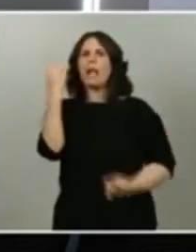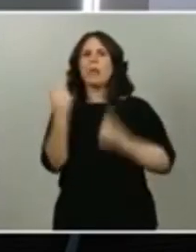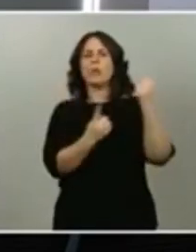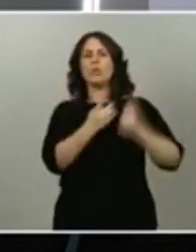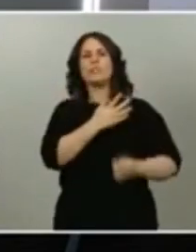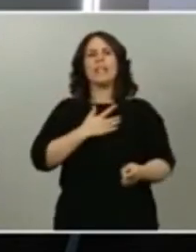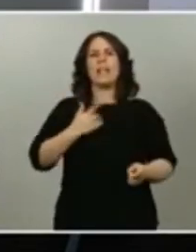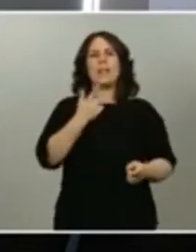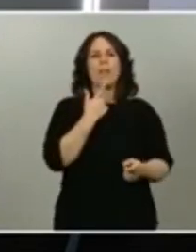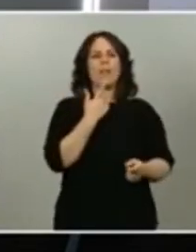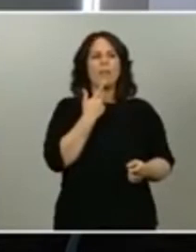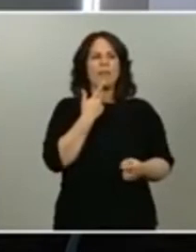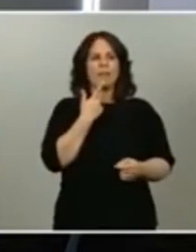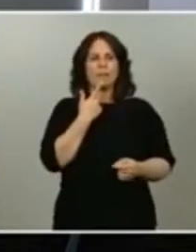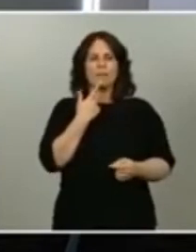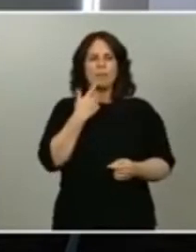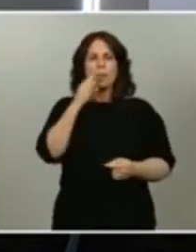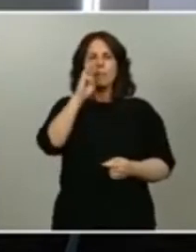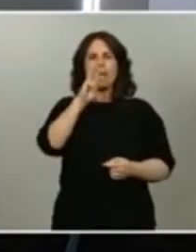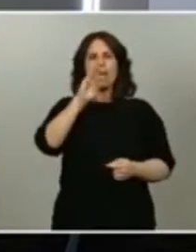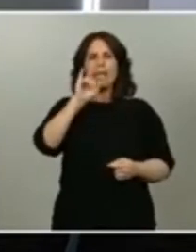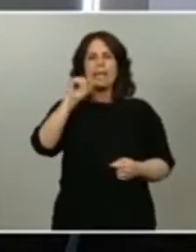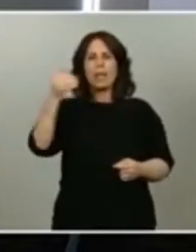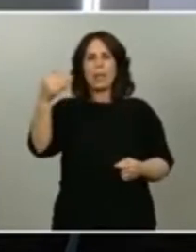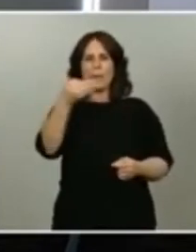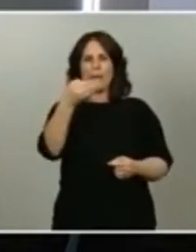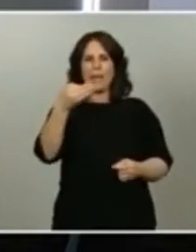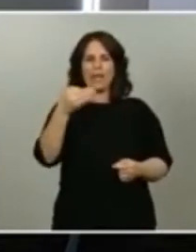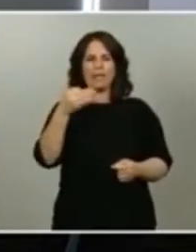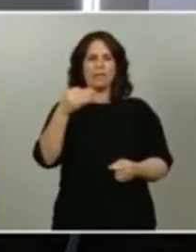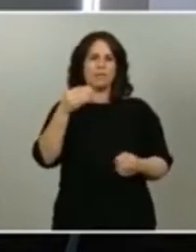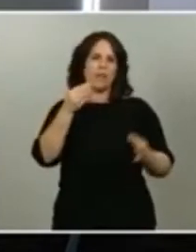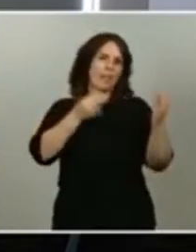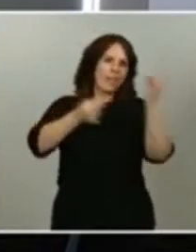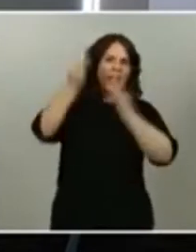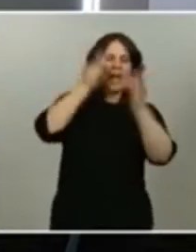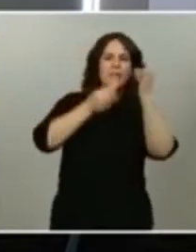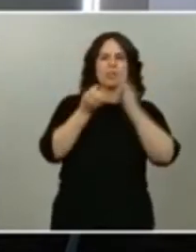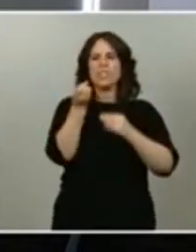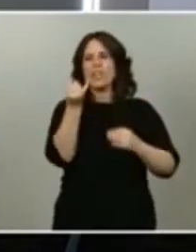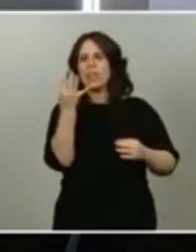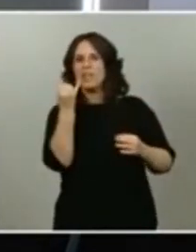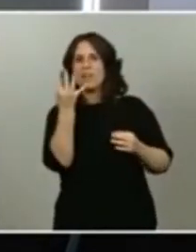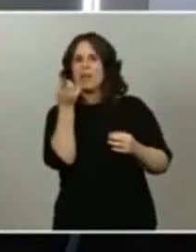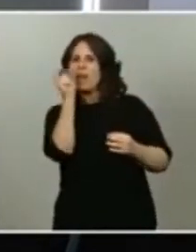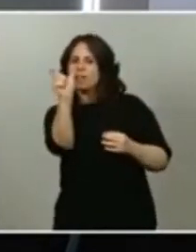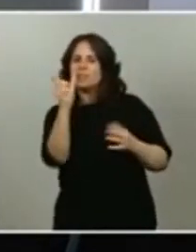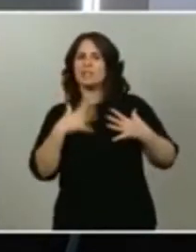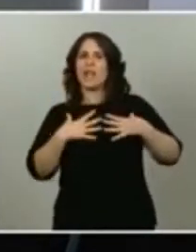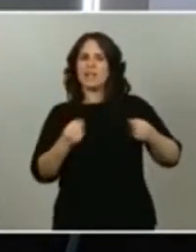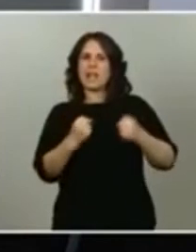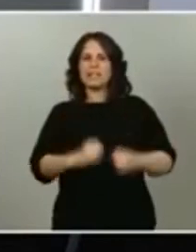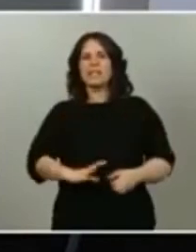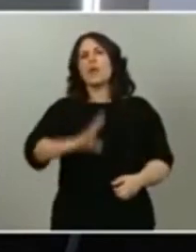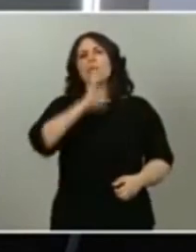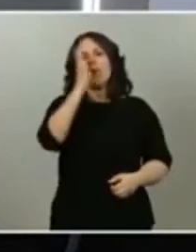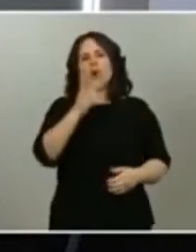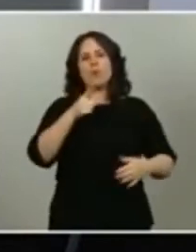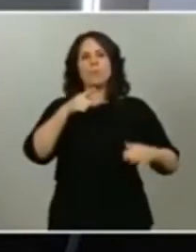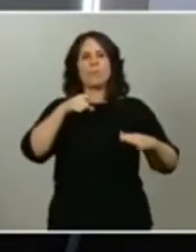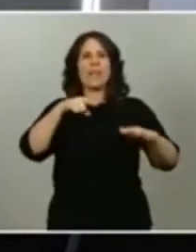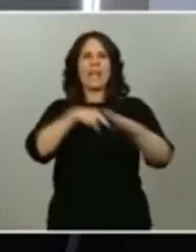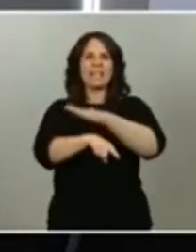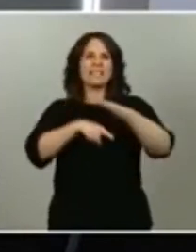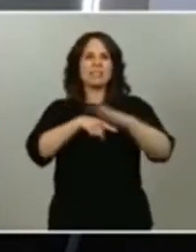que esa caída del PIB o esos datos de las cifras sanitarias son fruto de una gestión no óptima del